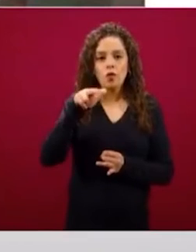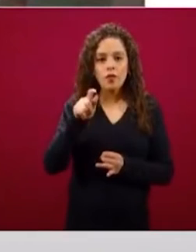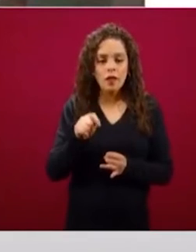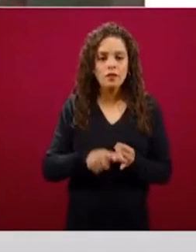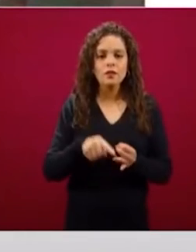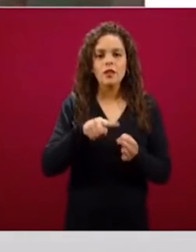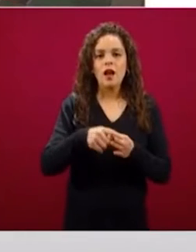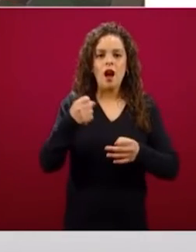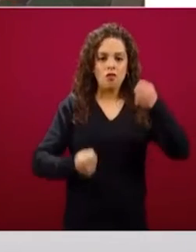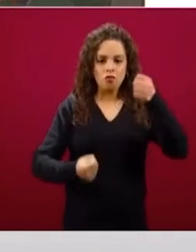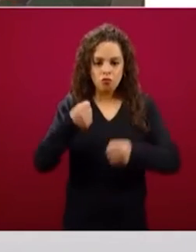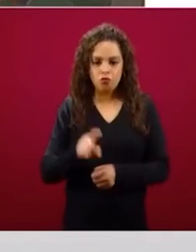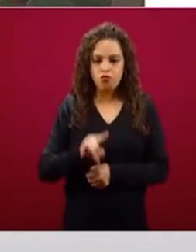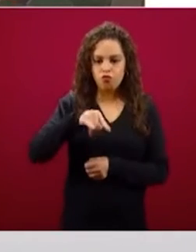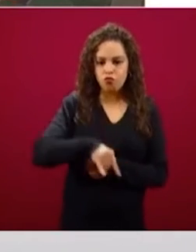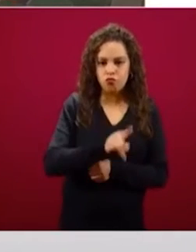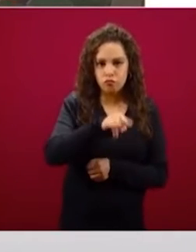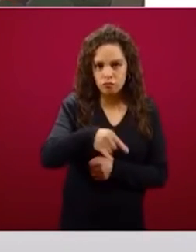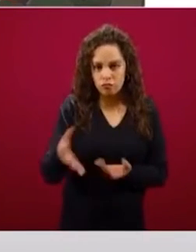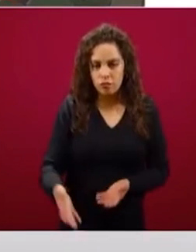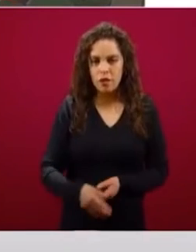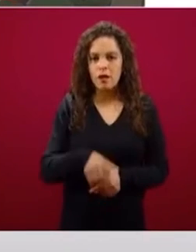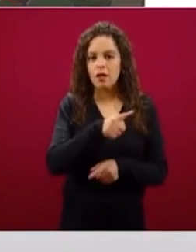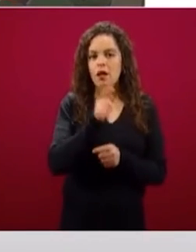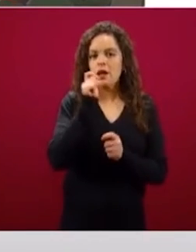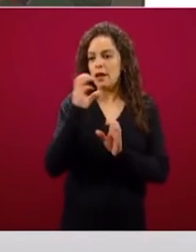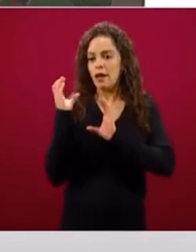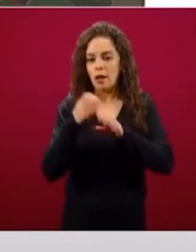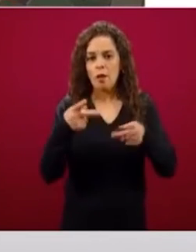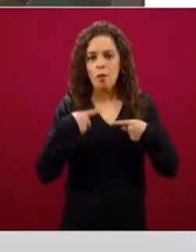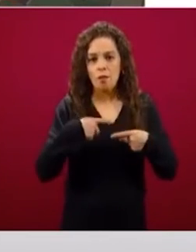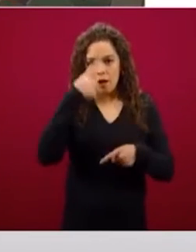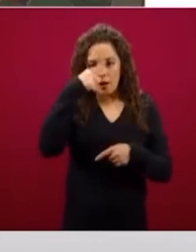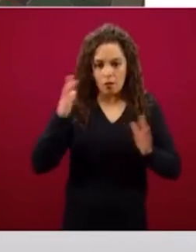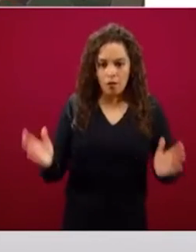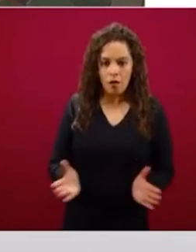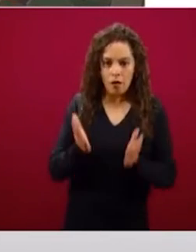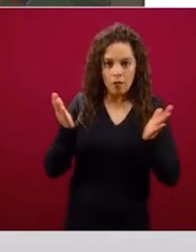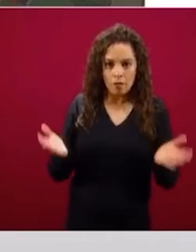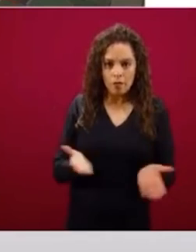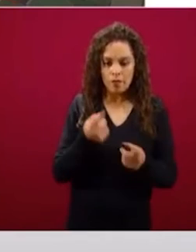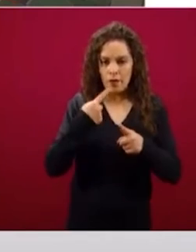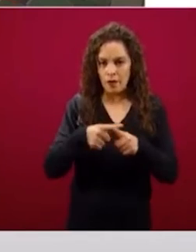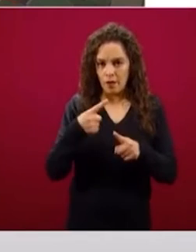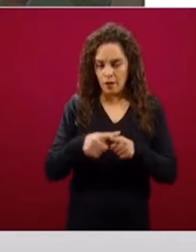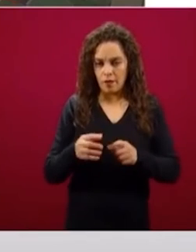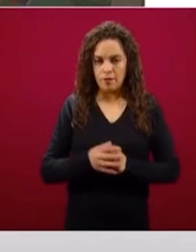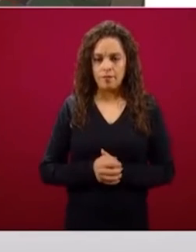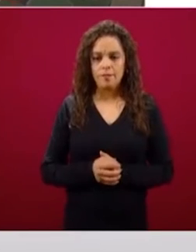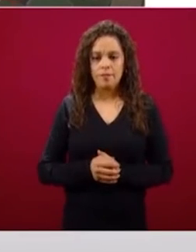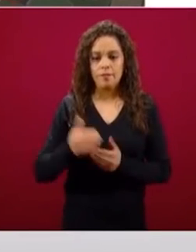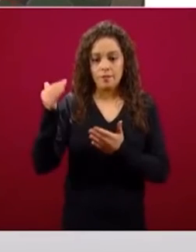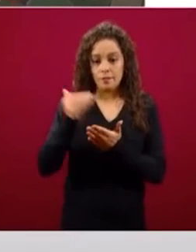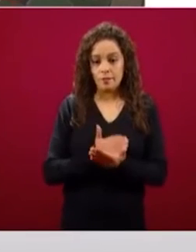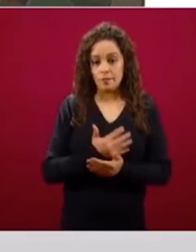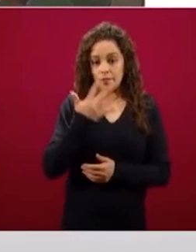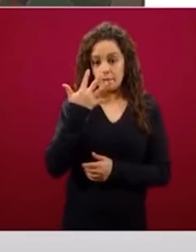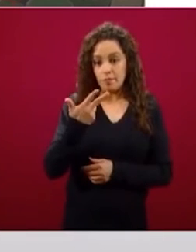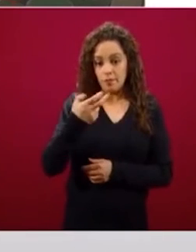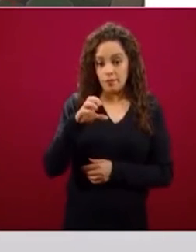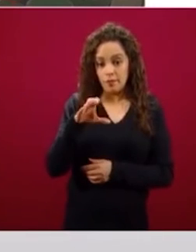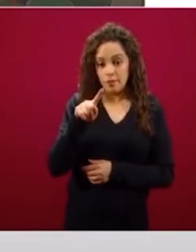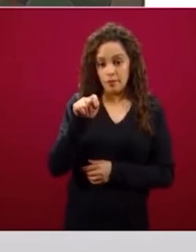contratar jornales para impulsar su actividad productiva. A los productores de granos de menos de cinco hectáreas se les apoya